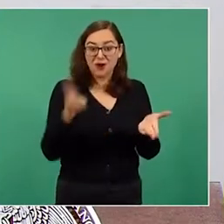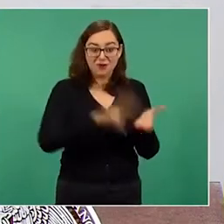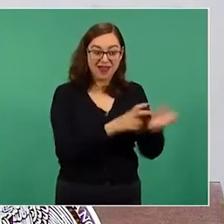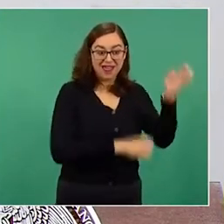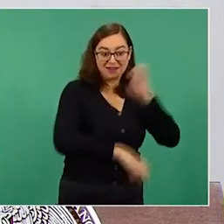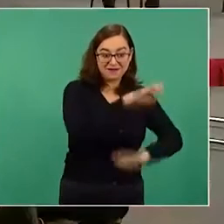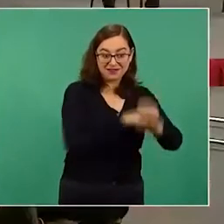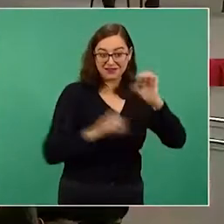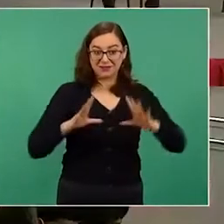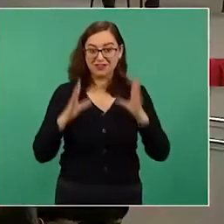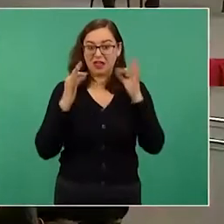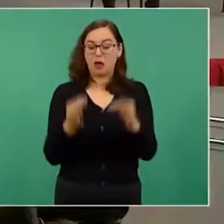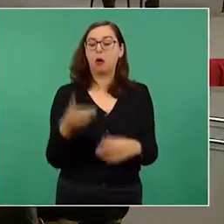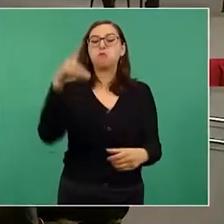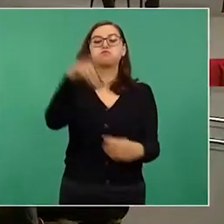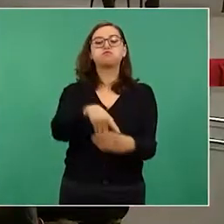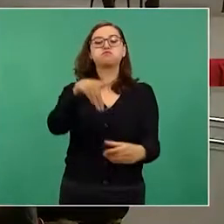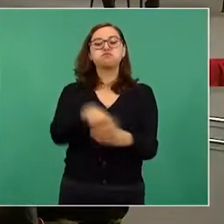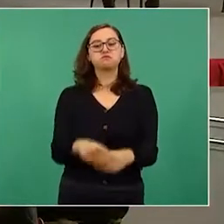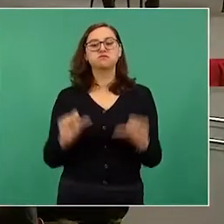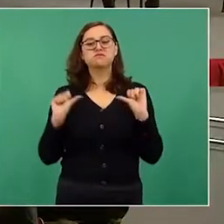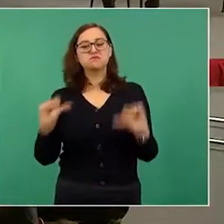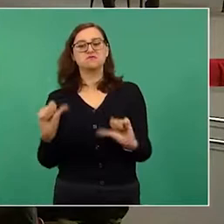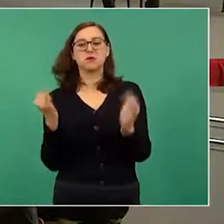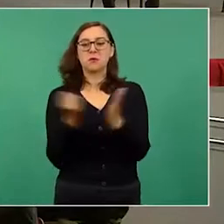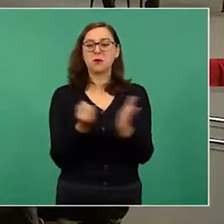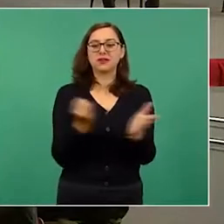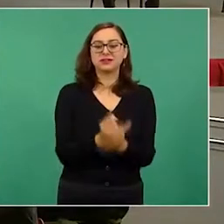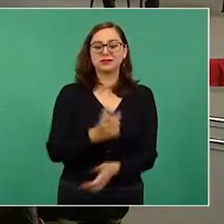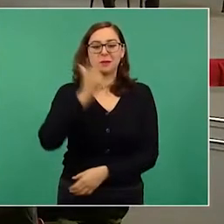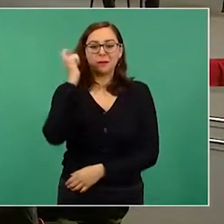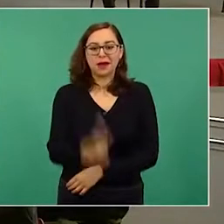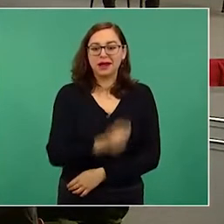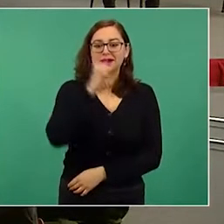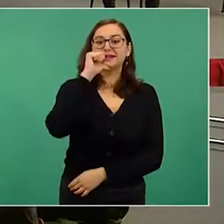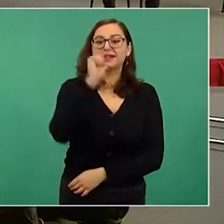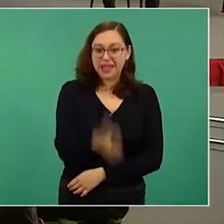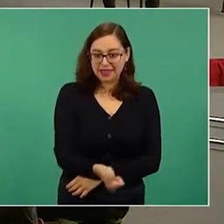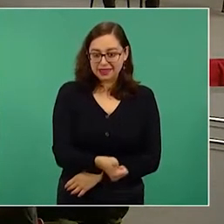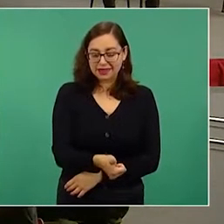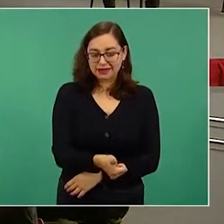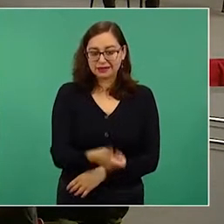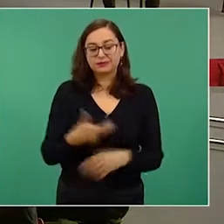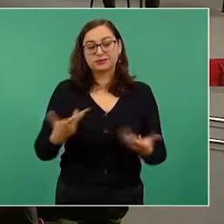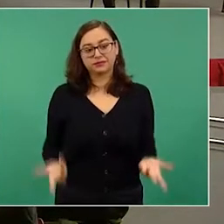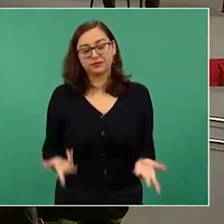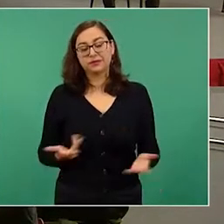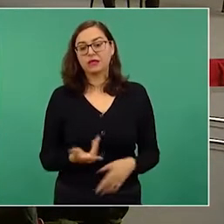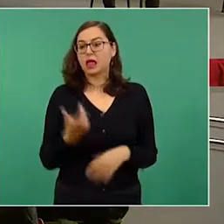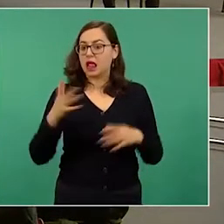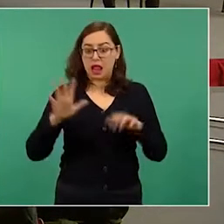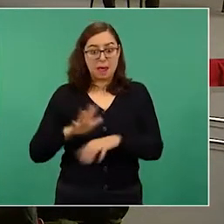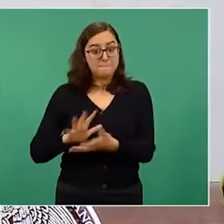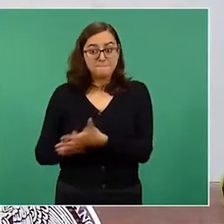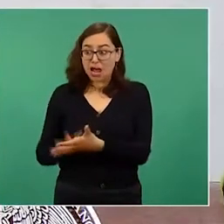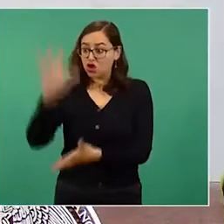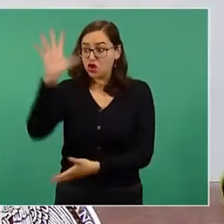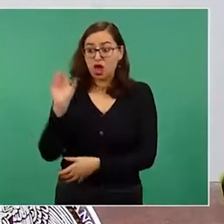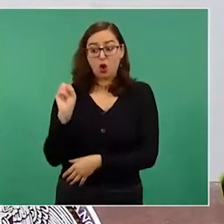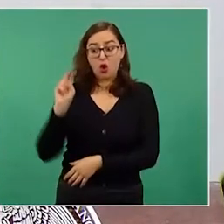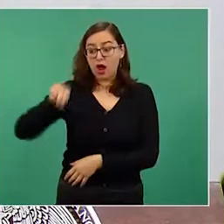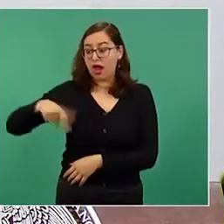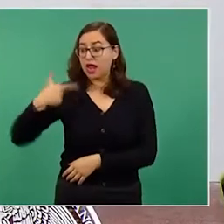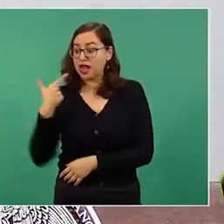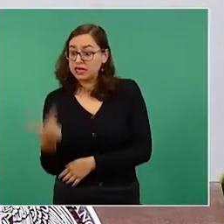el 95 por ciento de los donativos de personas físicas fueron menores a 30 mil pesos. Todo eso